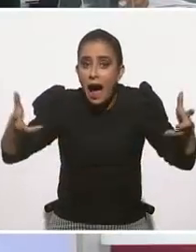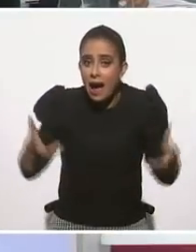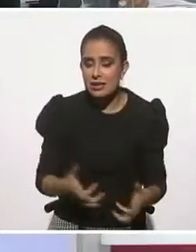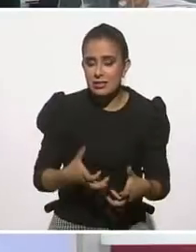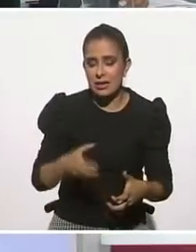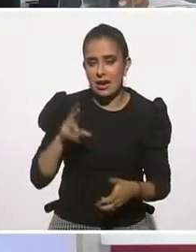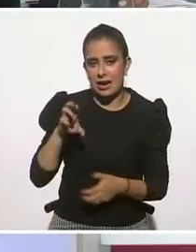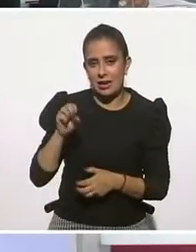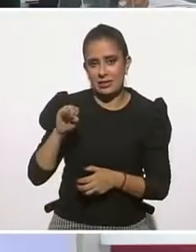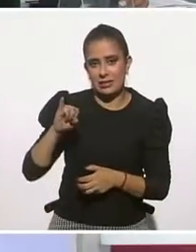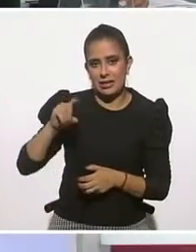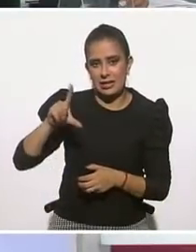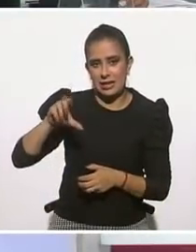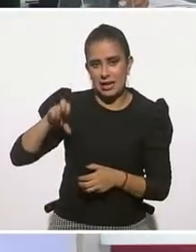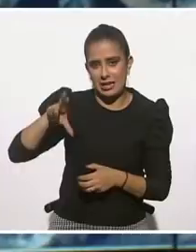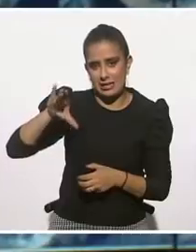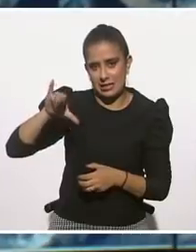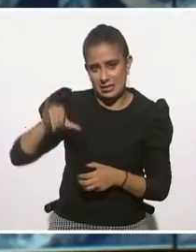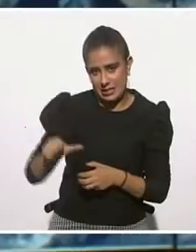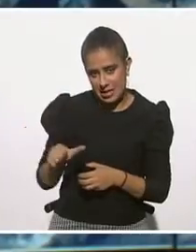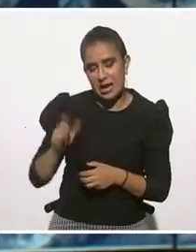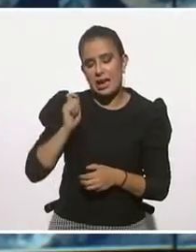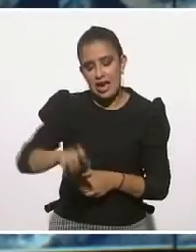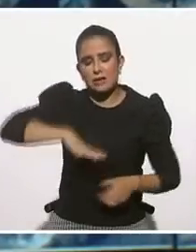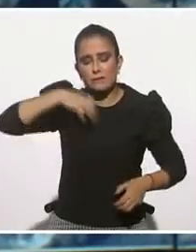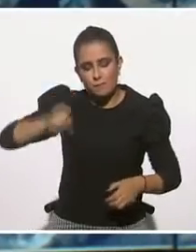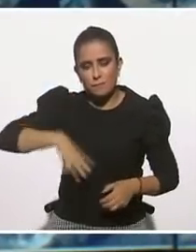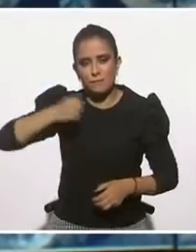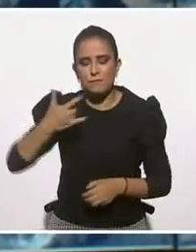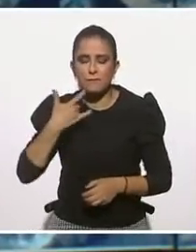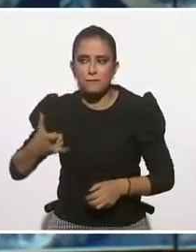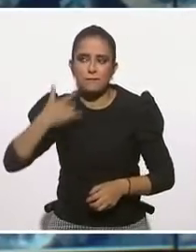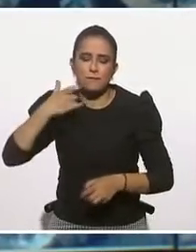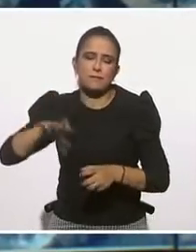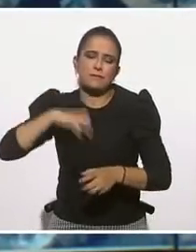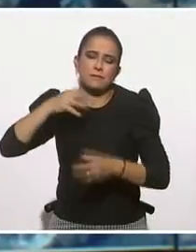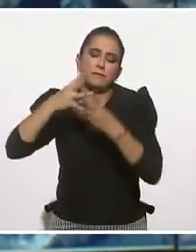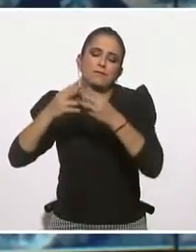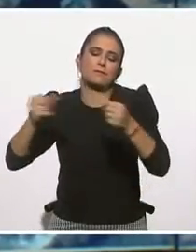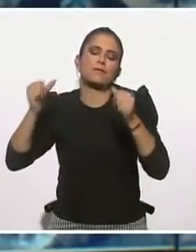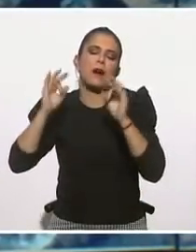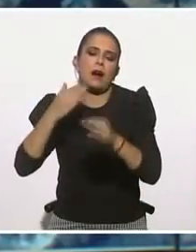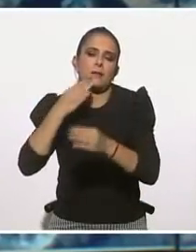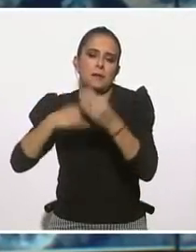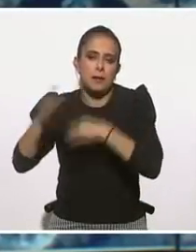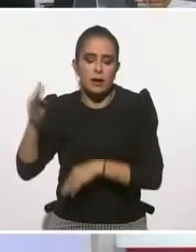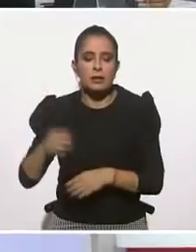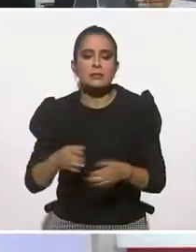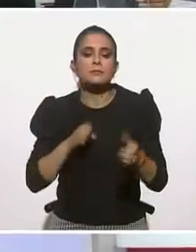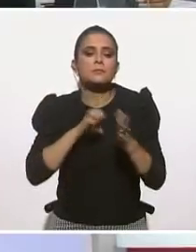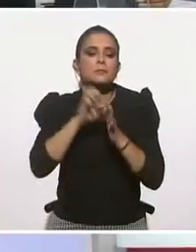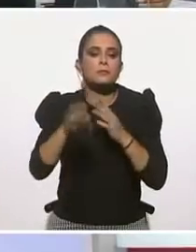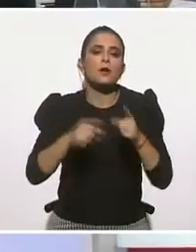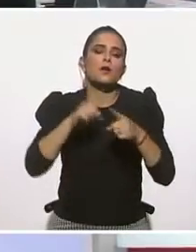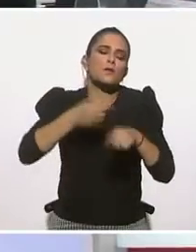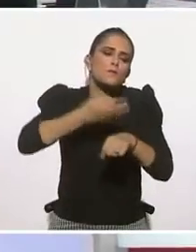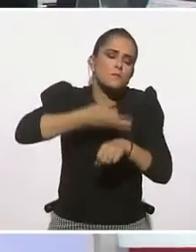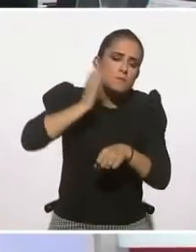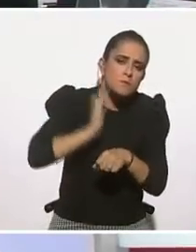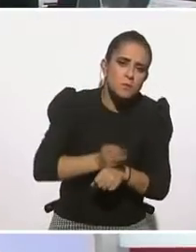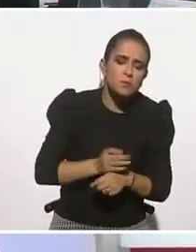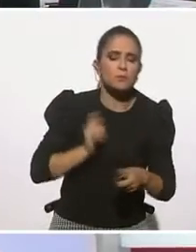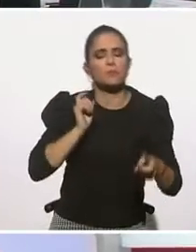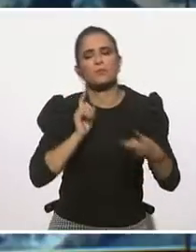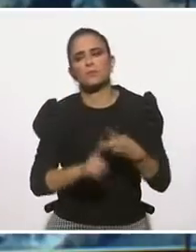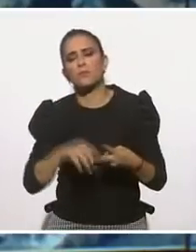puede ayudar a ser resiliente, que propiamente forme parte de esto. ¿Como cuál podría ser positivo? Por ejemplo, el humor. El humor o el